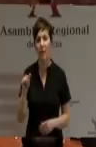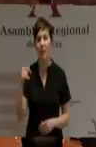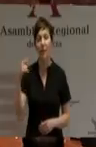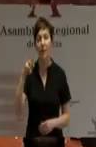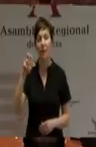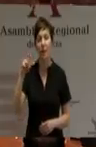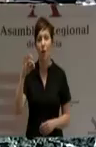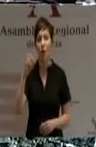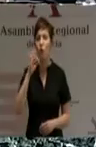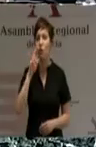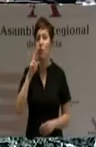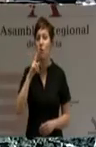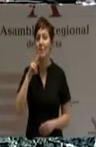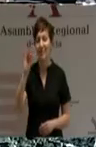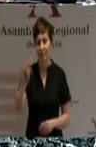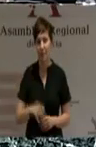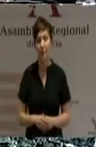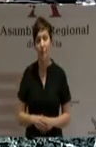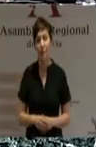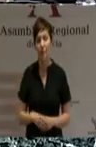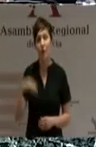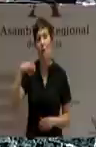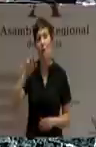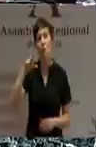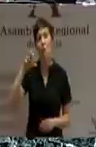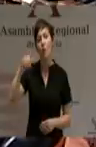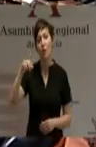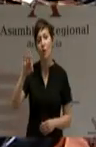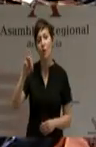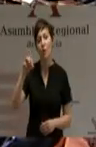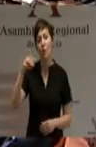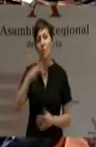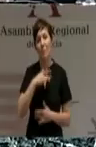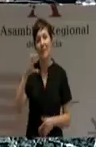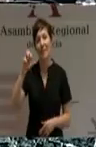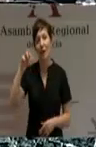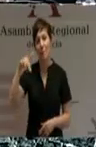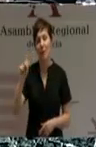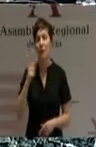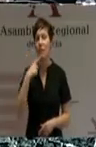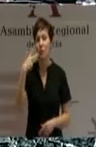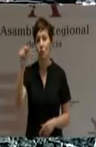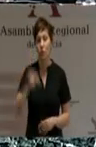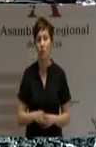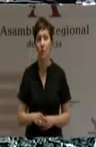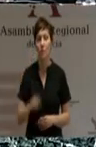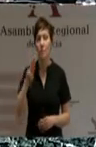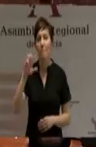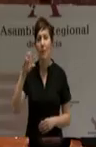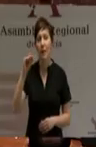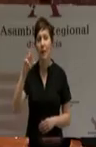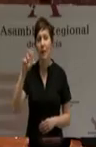Sí. Moreno Pérez María del Carmen. No. Muñoz Pedreño Laura.